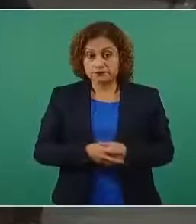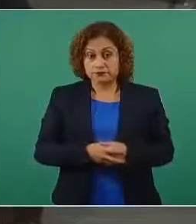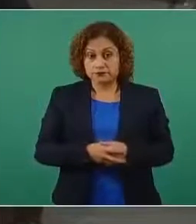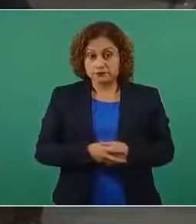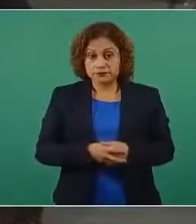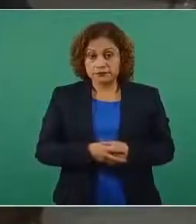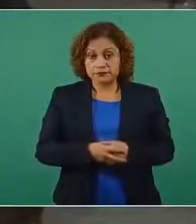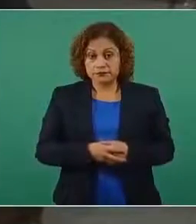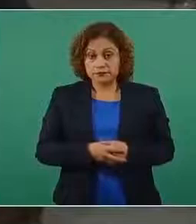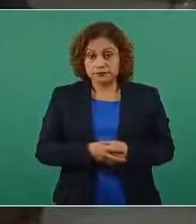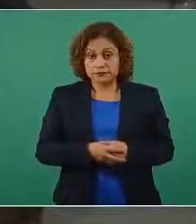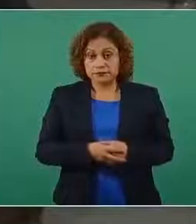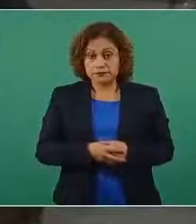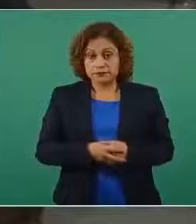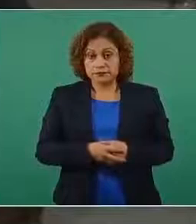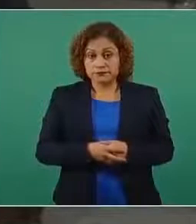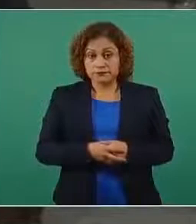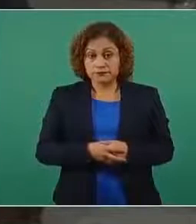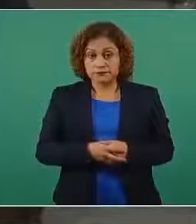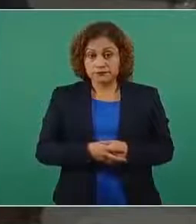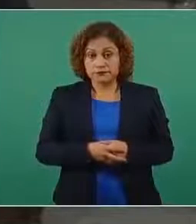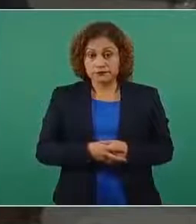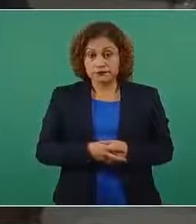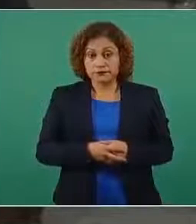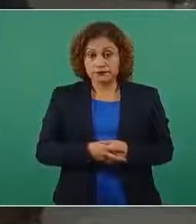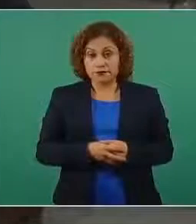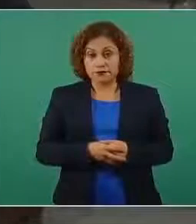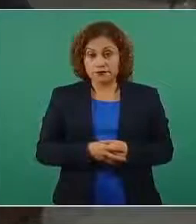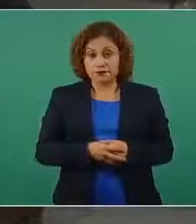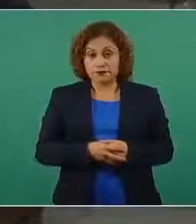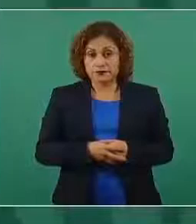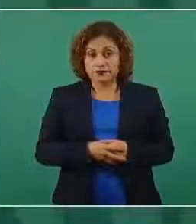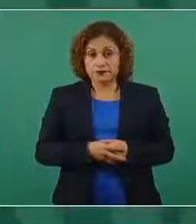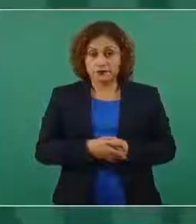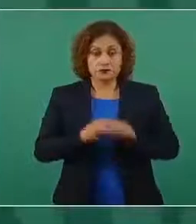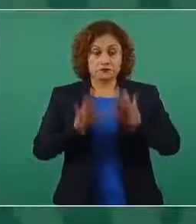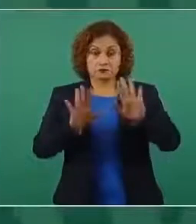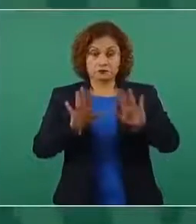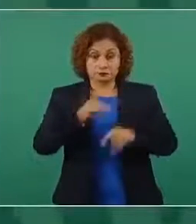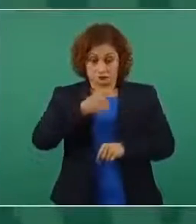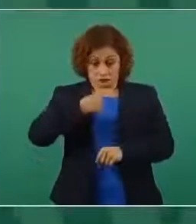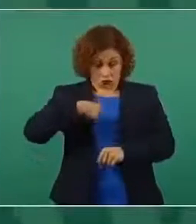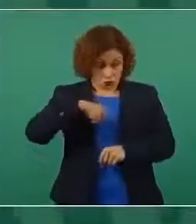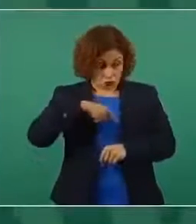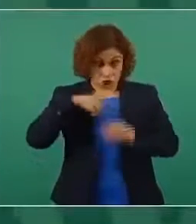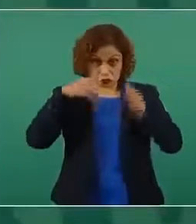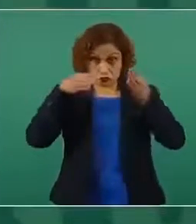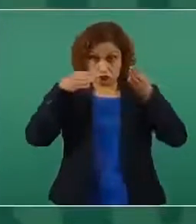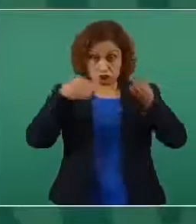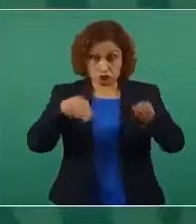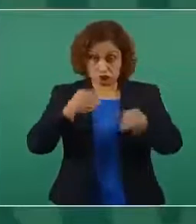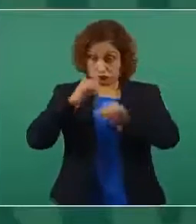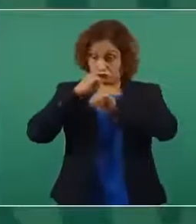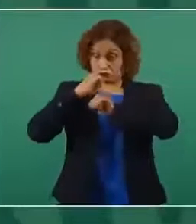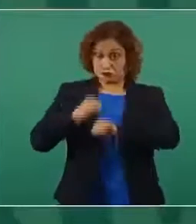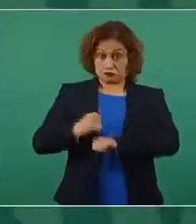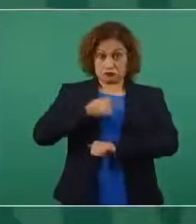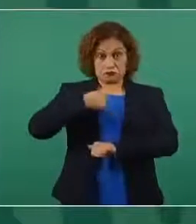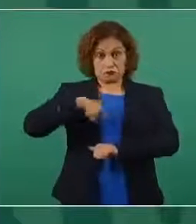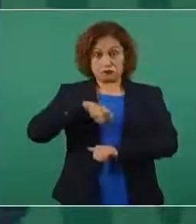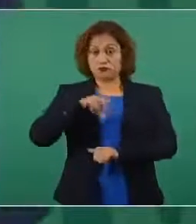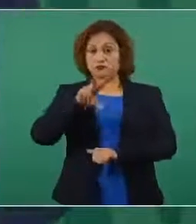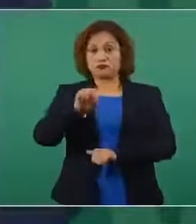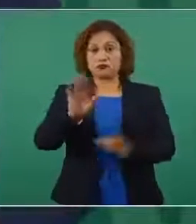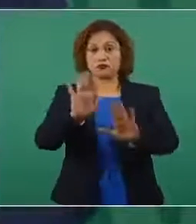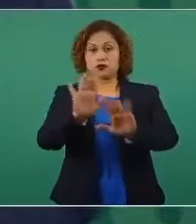No es con nosotros, no es con nosotros, es con la